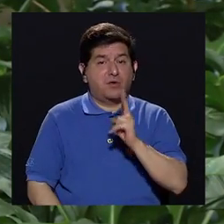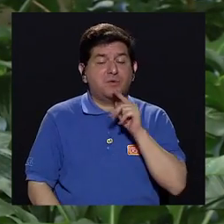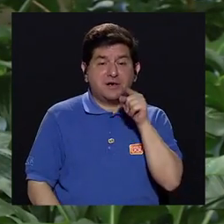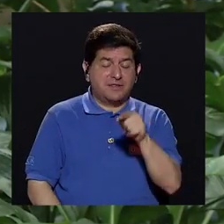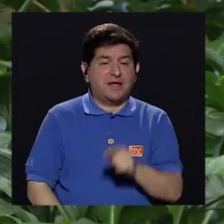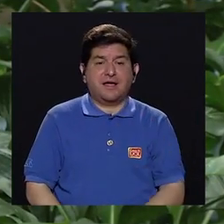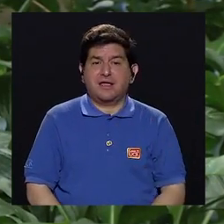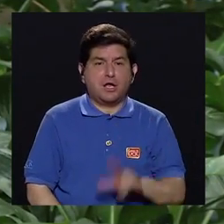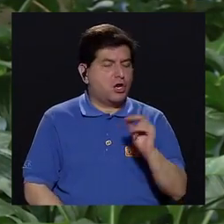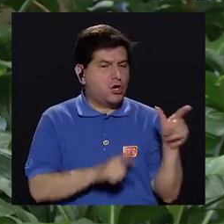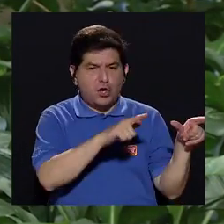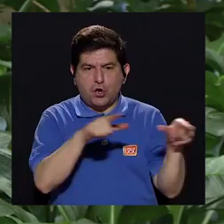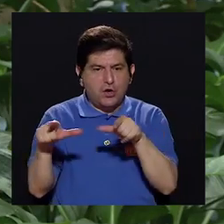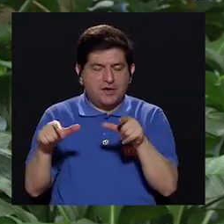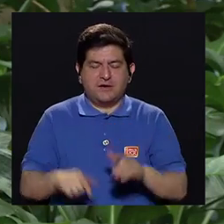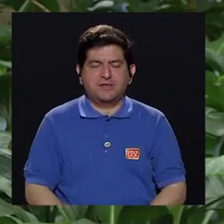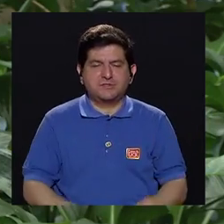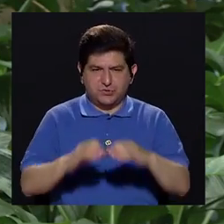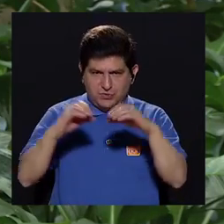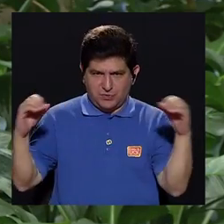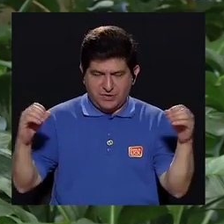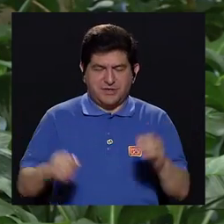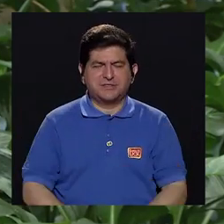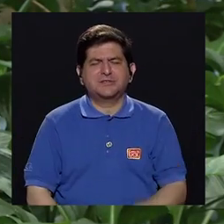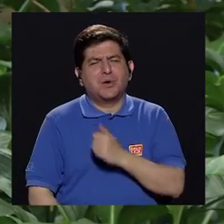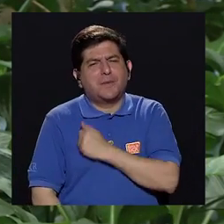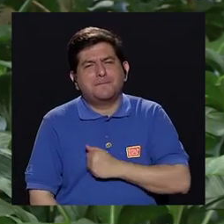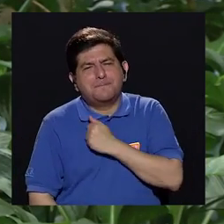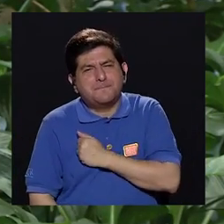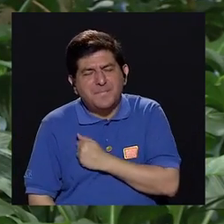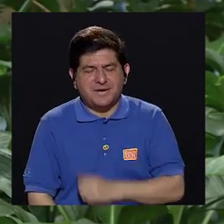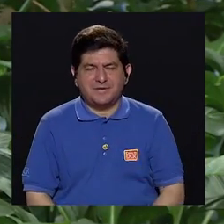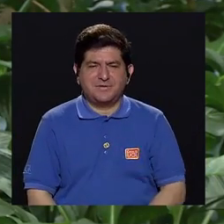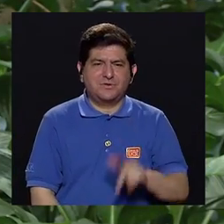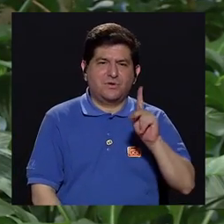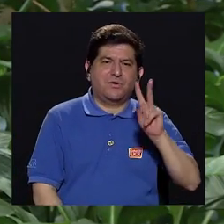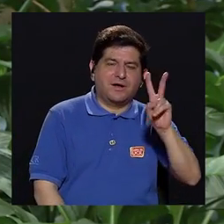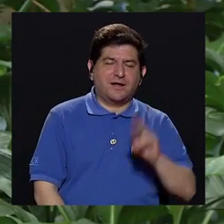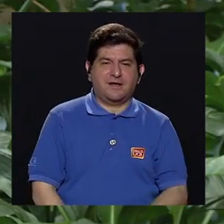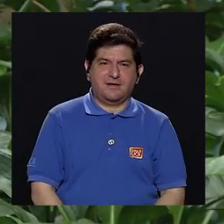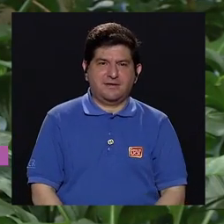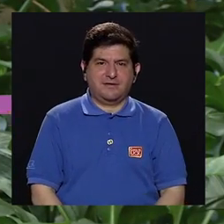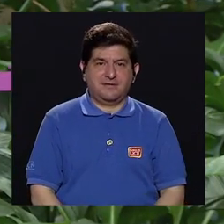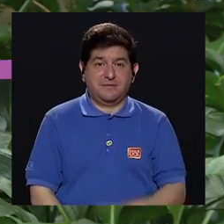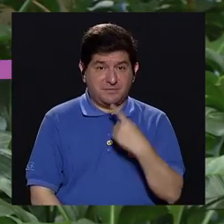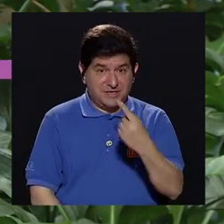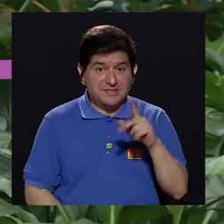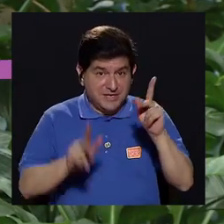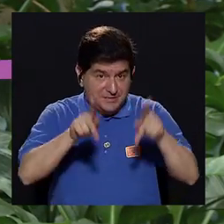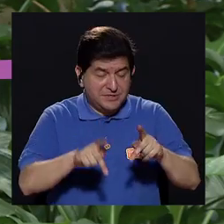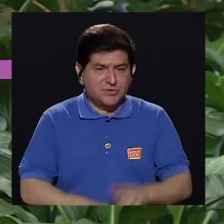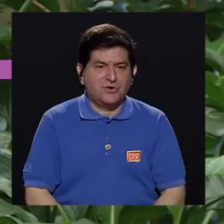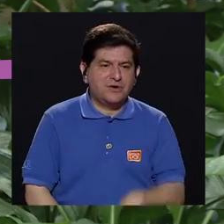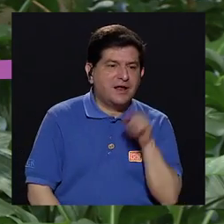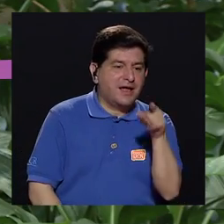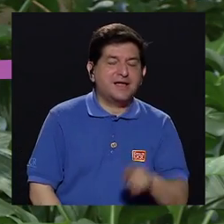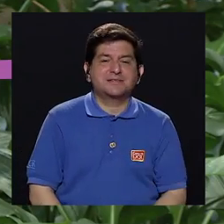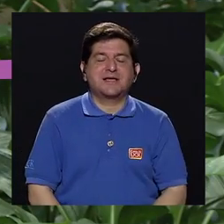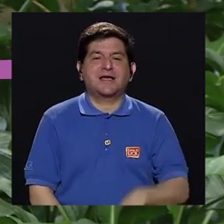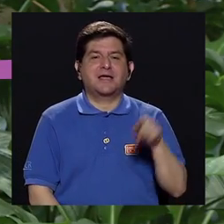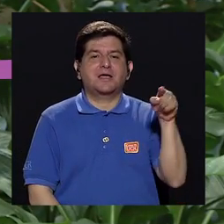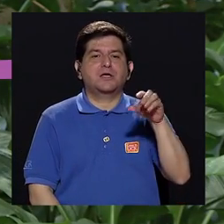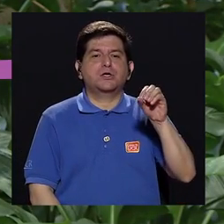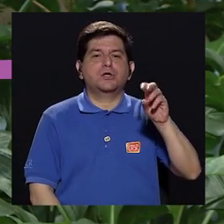que realmente todavía no estemos preparados por una oración tan larga. Disculpe, Karen. Yo, sí, dígame. Es que esas son